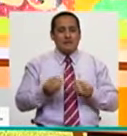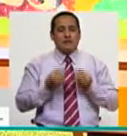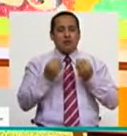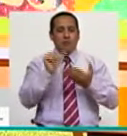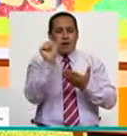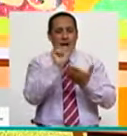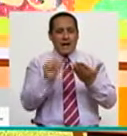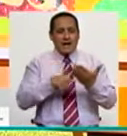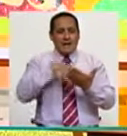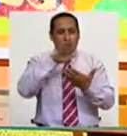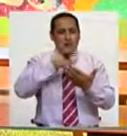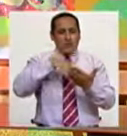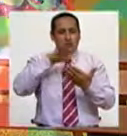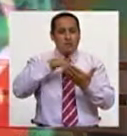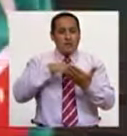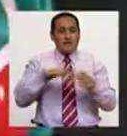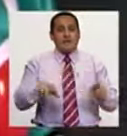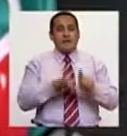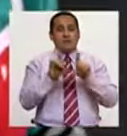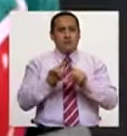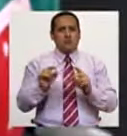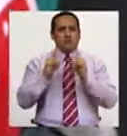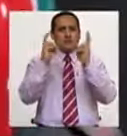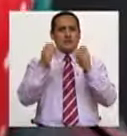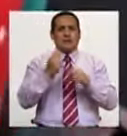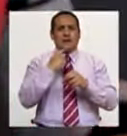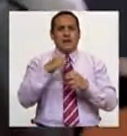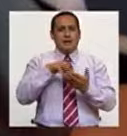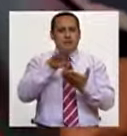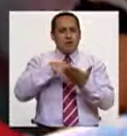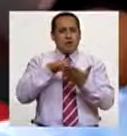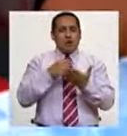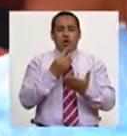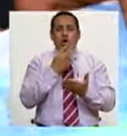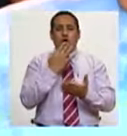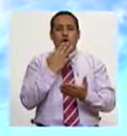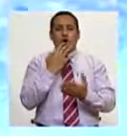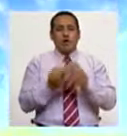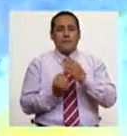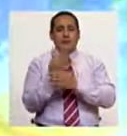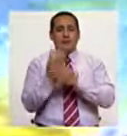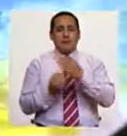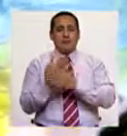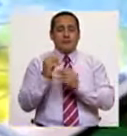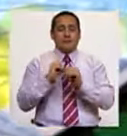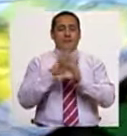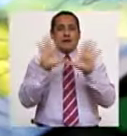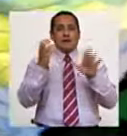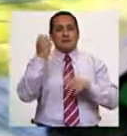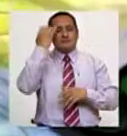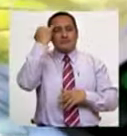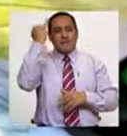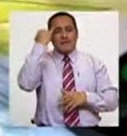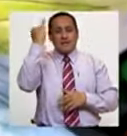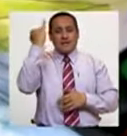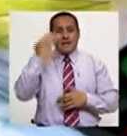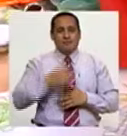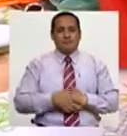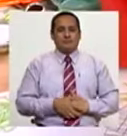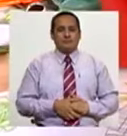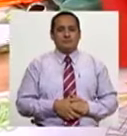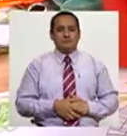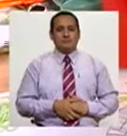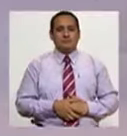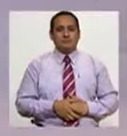en base al arte, a la pintura. Y más aún que el tema es Pinta de Colores tu Primavera, que es un tema tan amplio y tan imaginario para todos ellos.